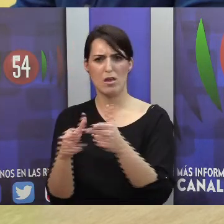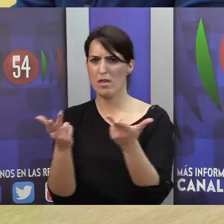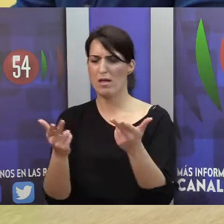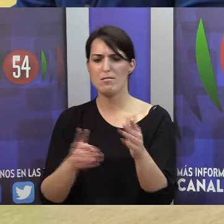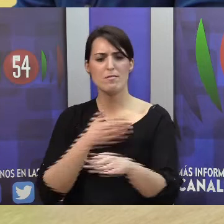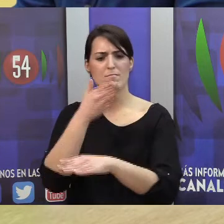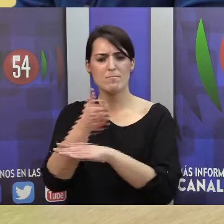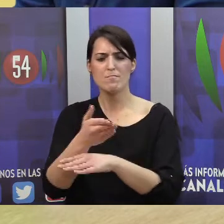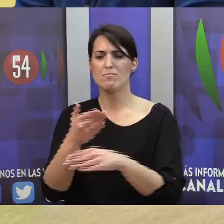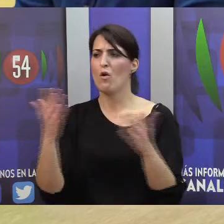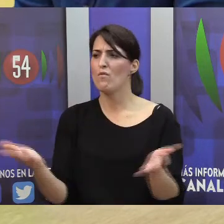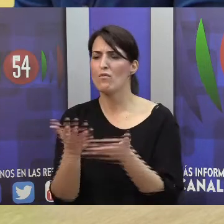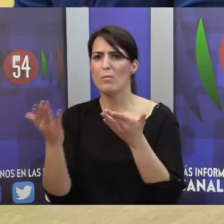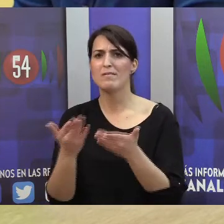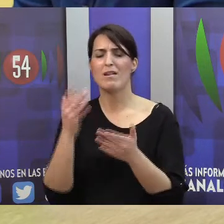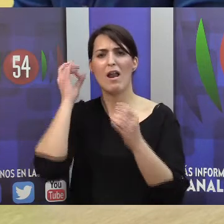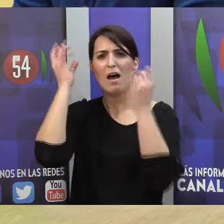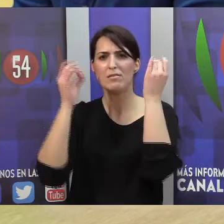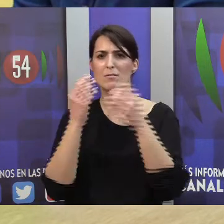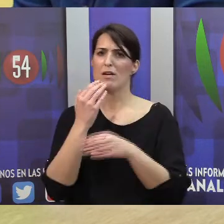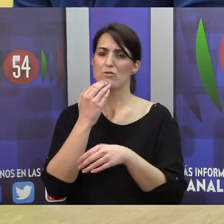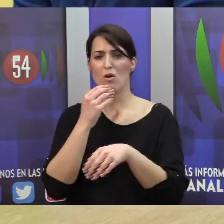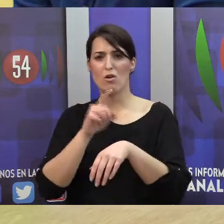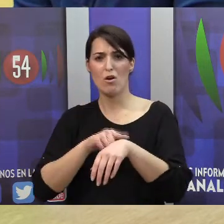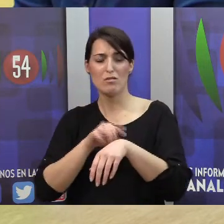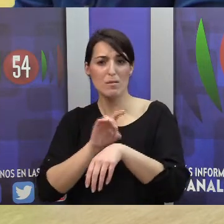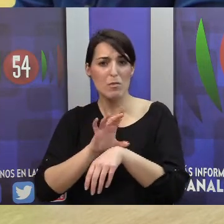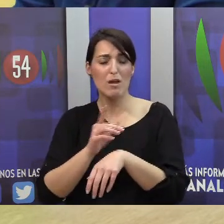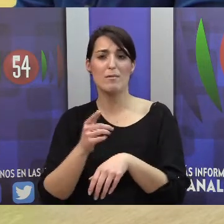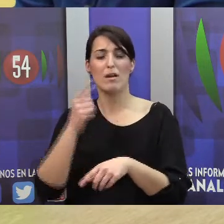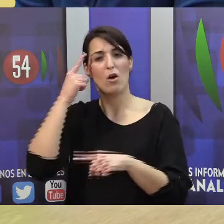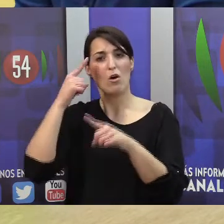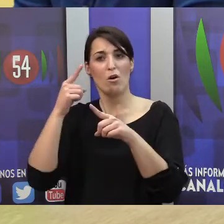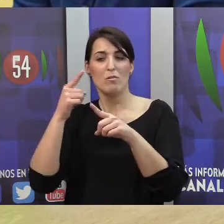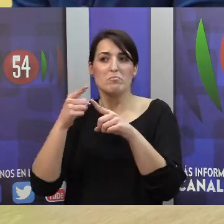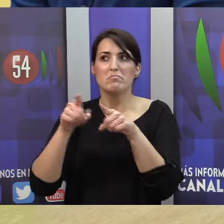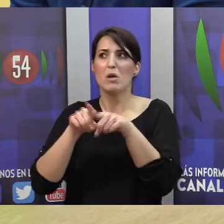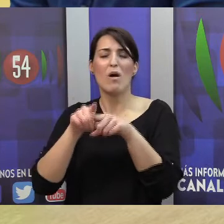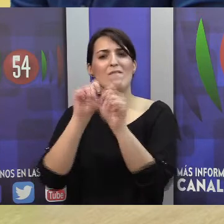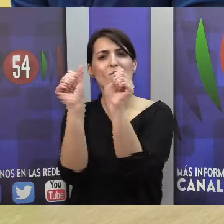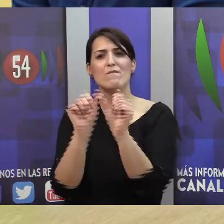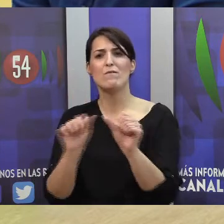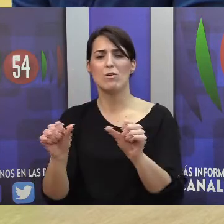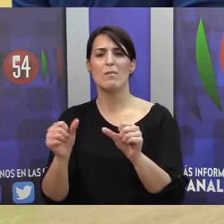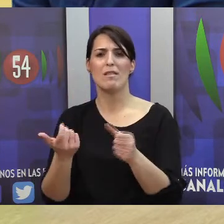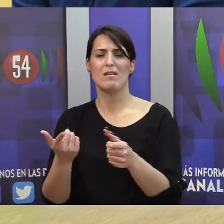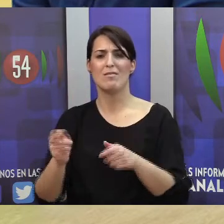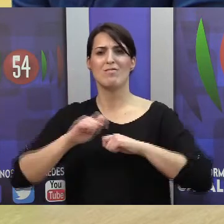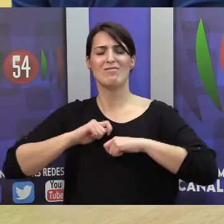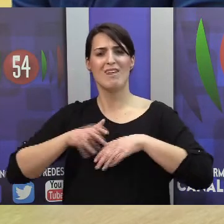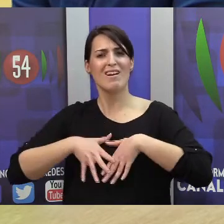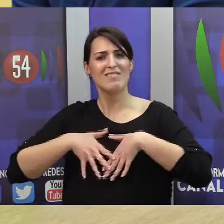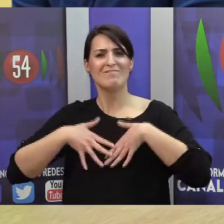las actividades de ocio y tiempo libre como una forma de enriquecerse, como una forma de adquirir experiencias de comunicación, de relación, de interacción,